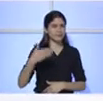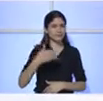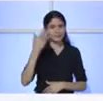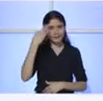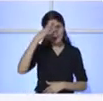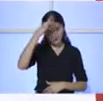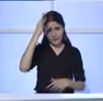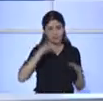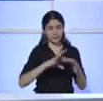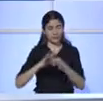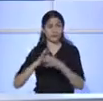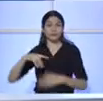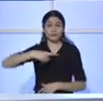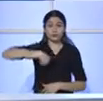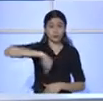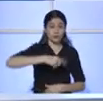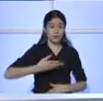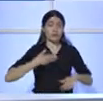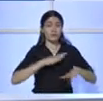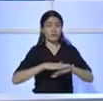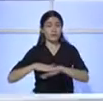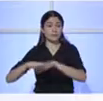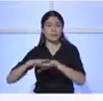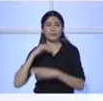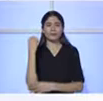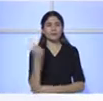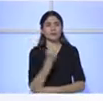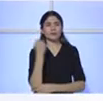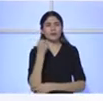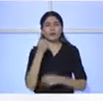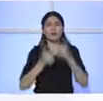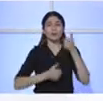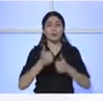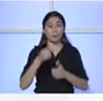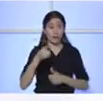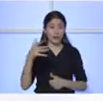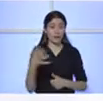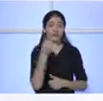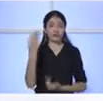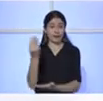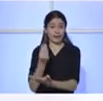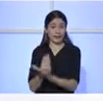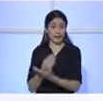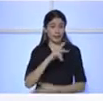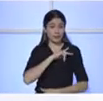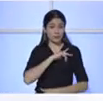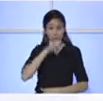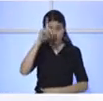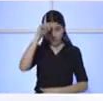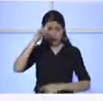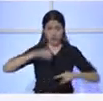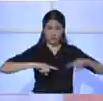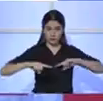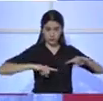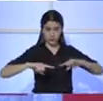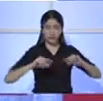Tenemos un anuncio importante que realizará la ciudadanía aprovechando su presencia en Paraguay, TV en Paraguay en 15 y también para los medios públicos